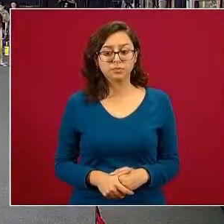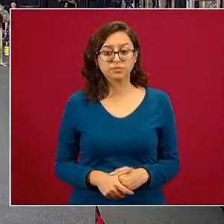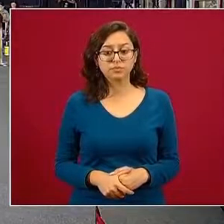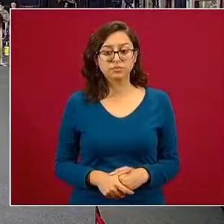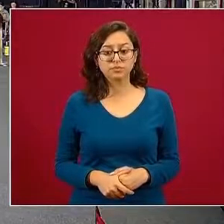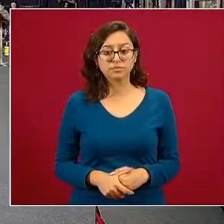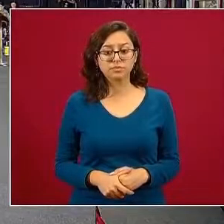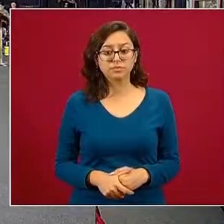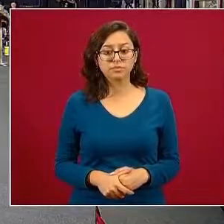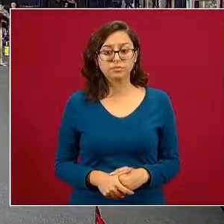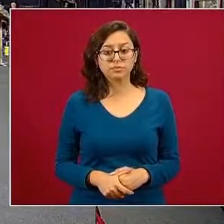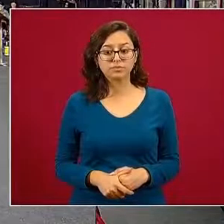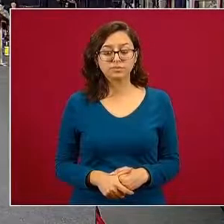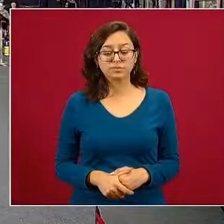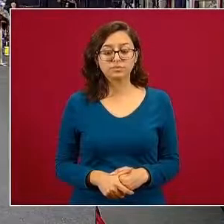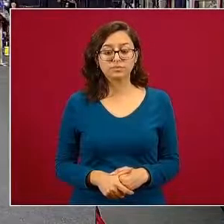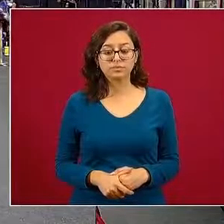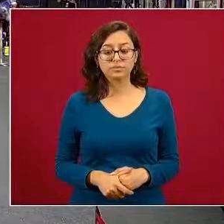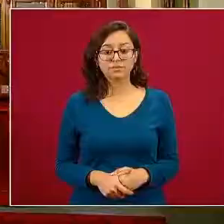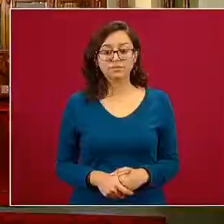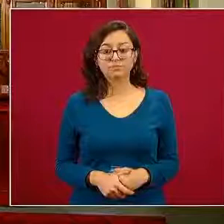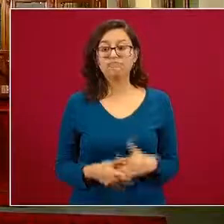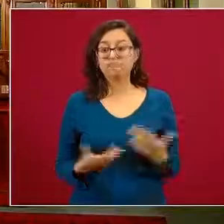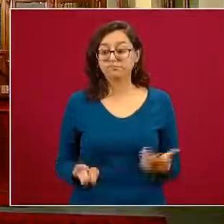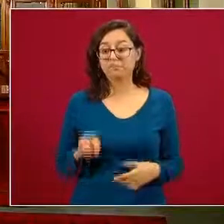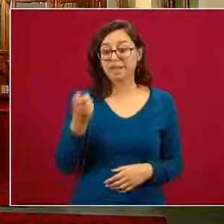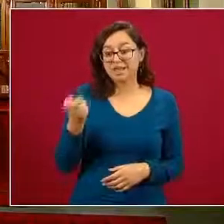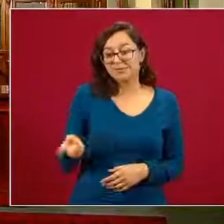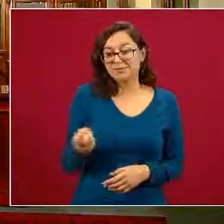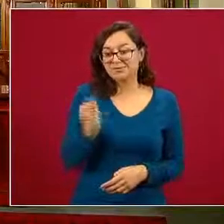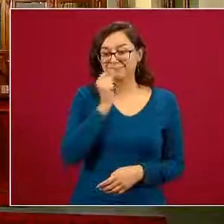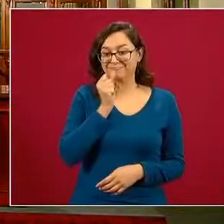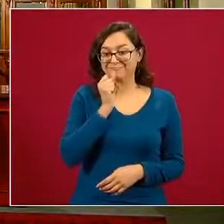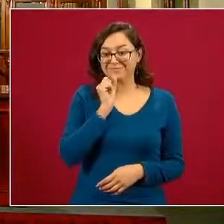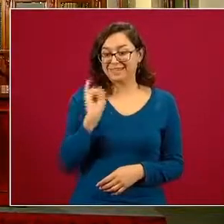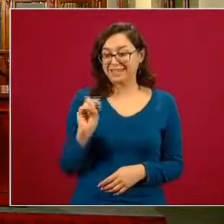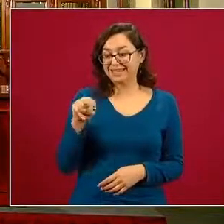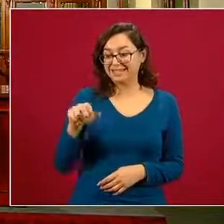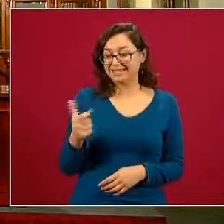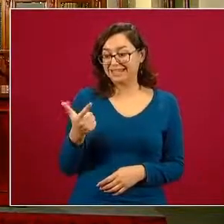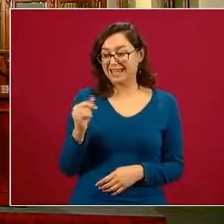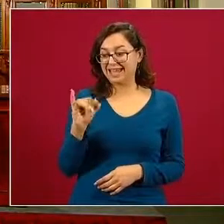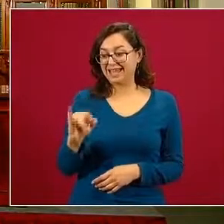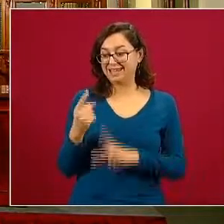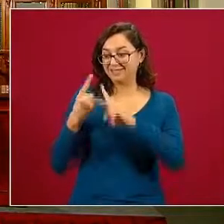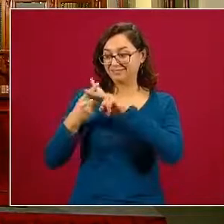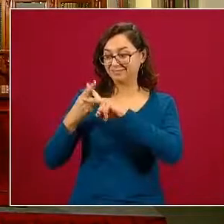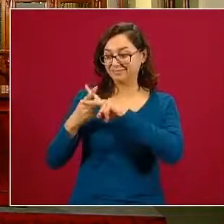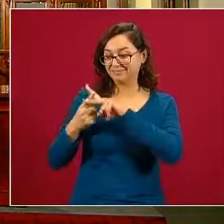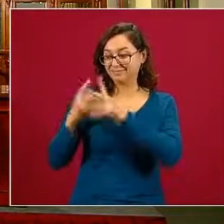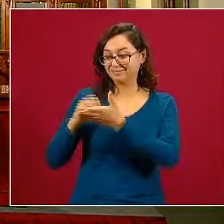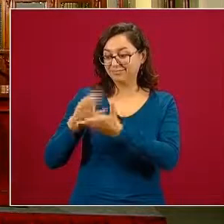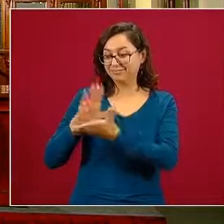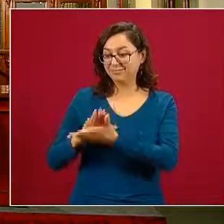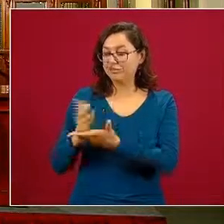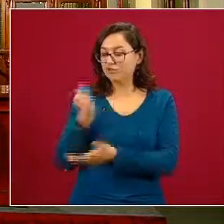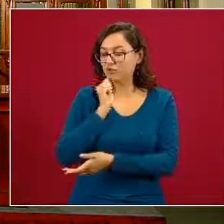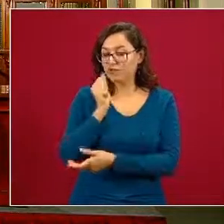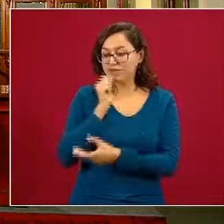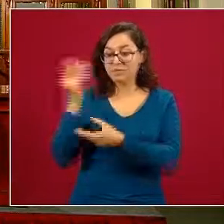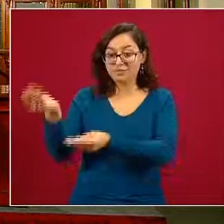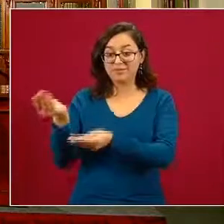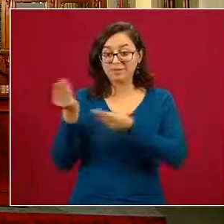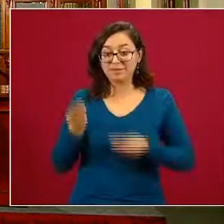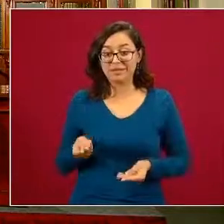ese dato justamente es el que nos otorga Inegi tenemos que esperar que se haga el análisis sin embargo el hecho de que todavía no